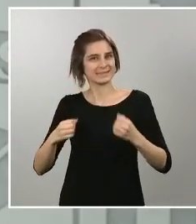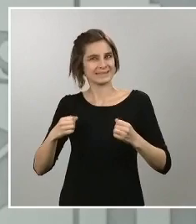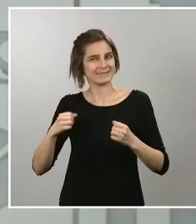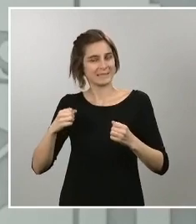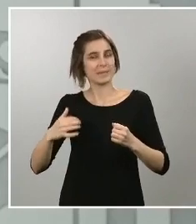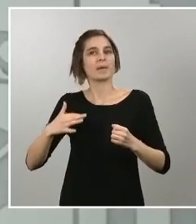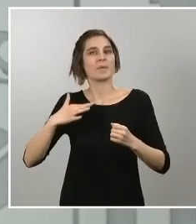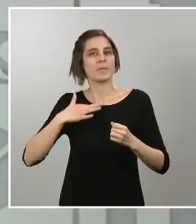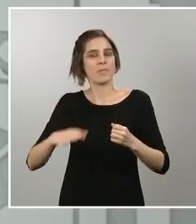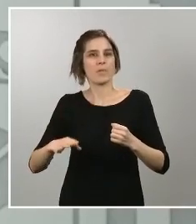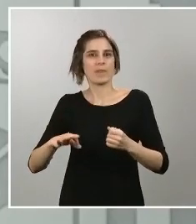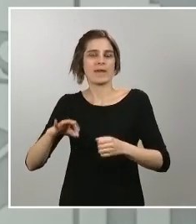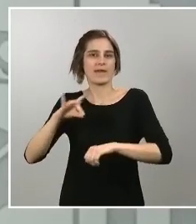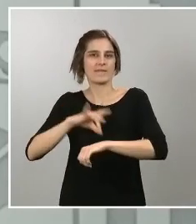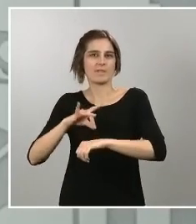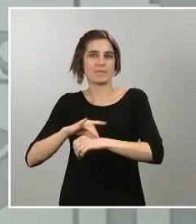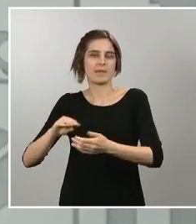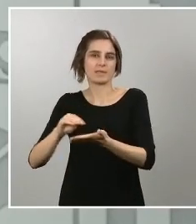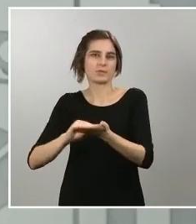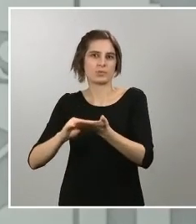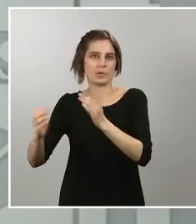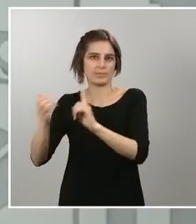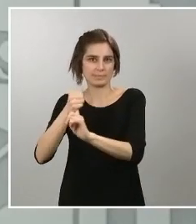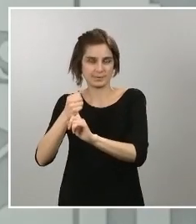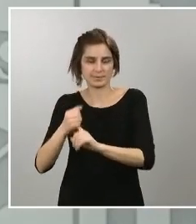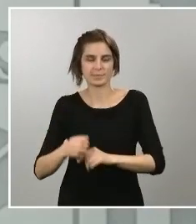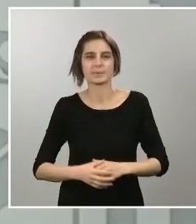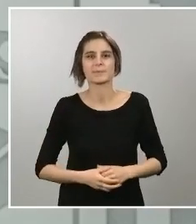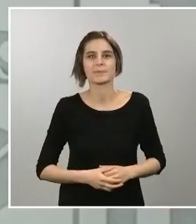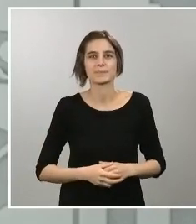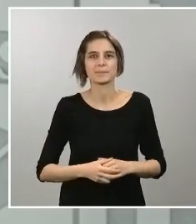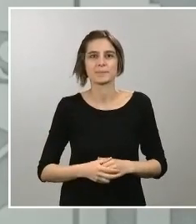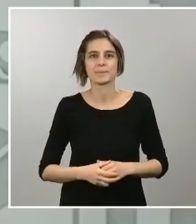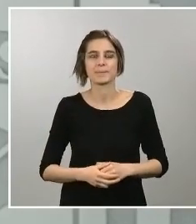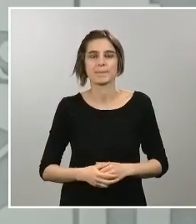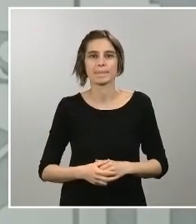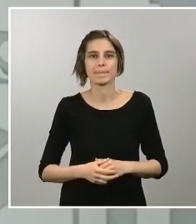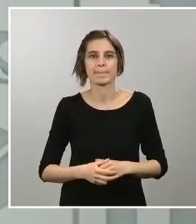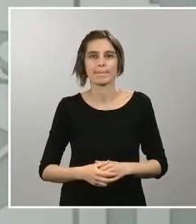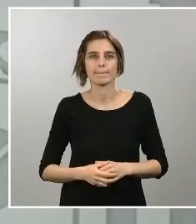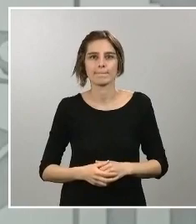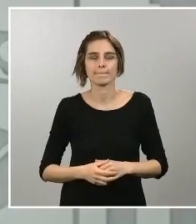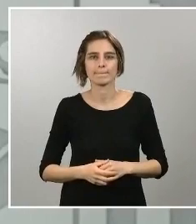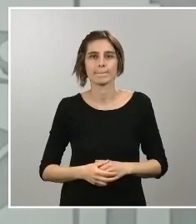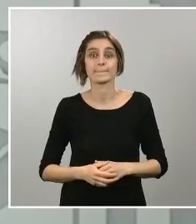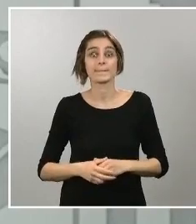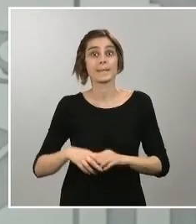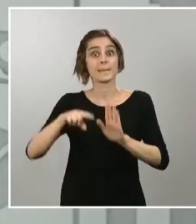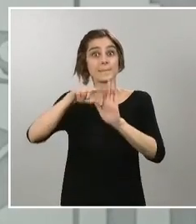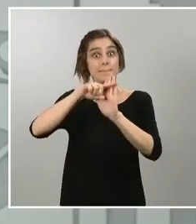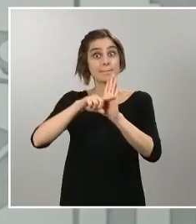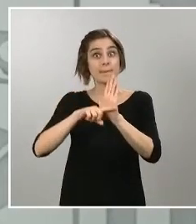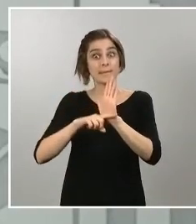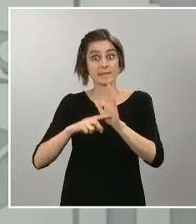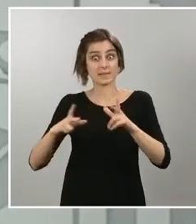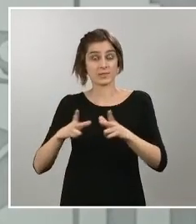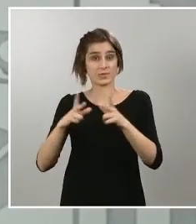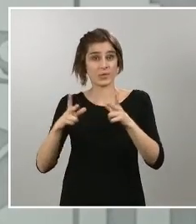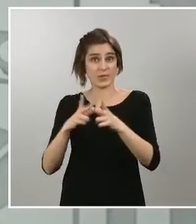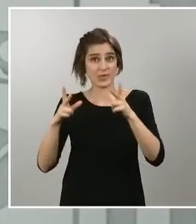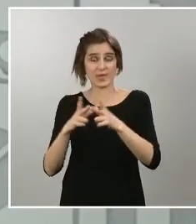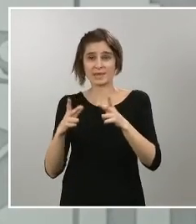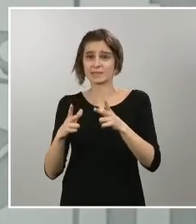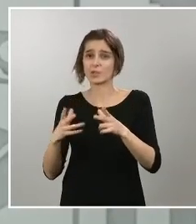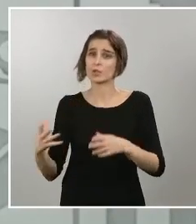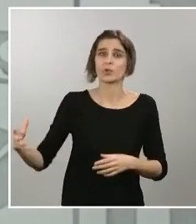enfermedad. De la misma manera, hemos reforzado las medidas sociales que tenemos que desarrollar en conjunto todas